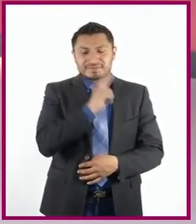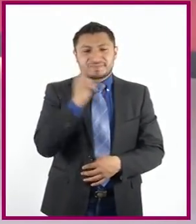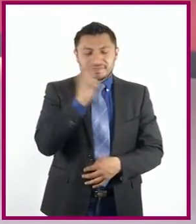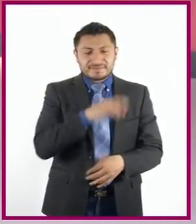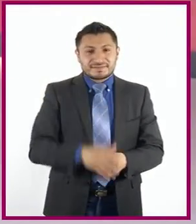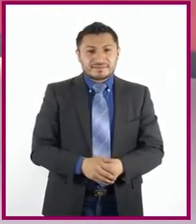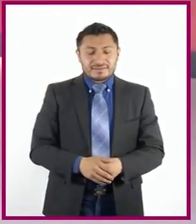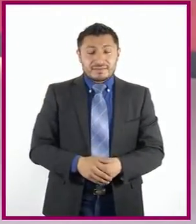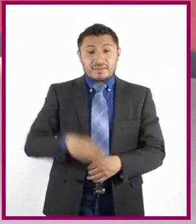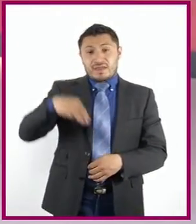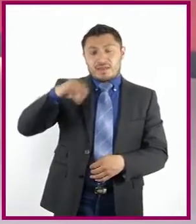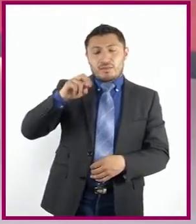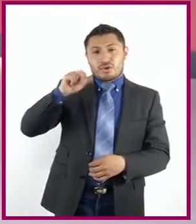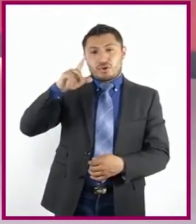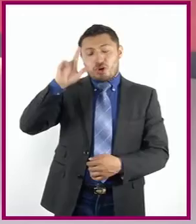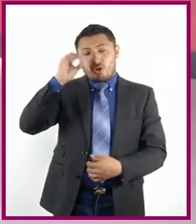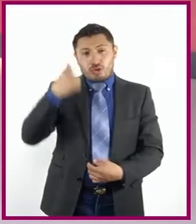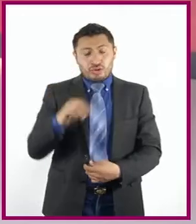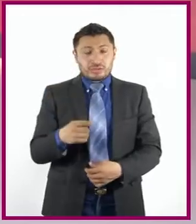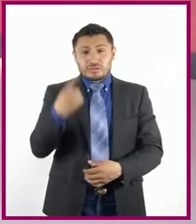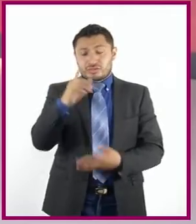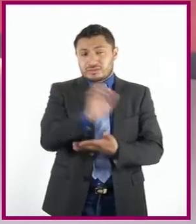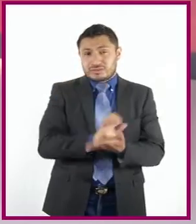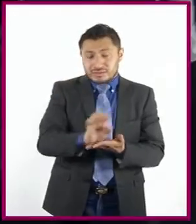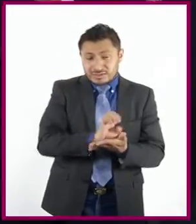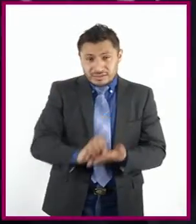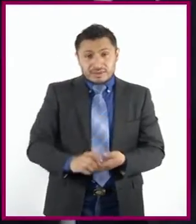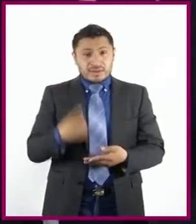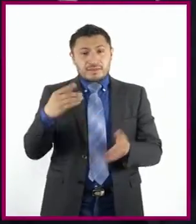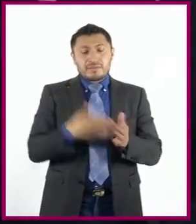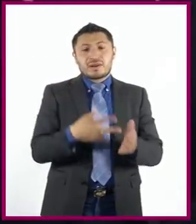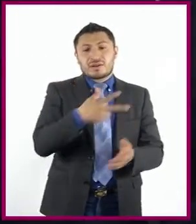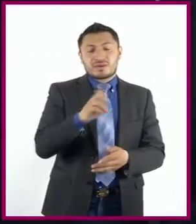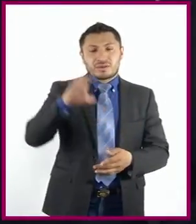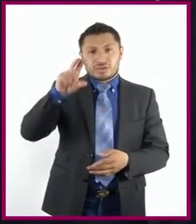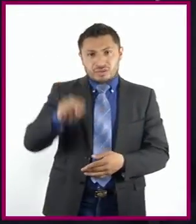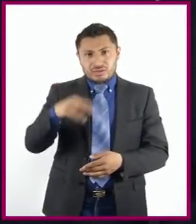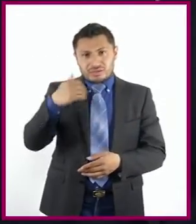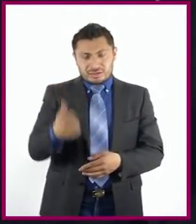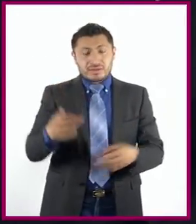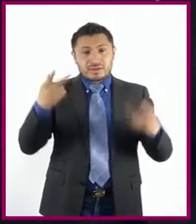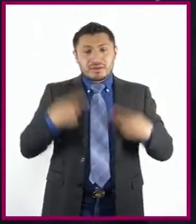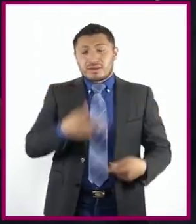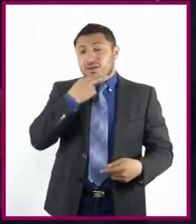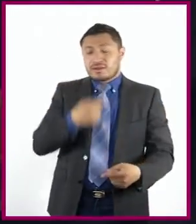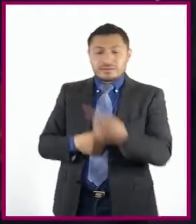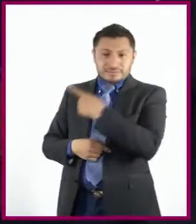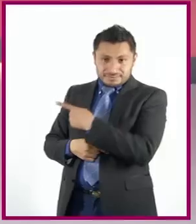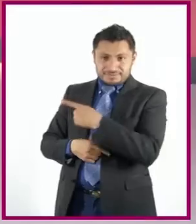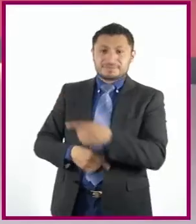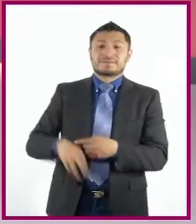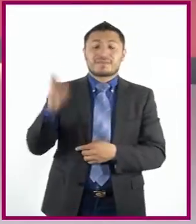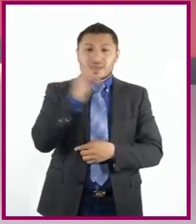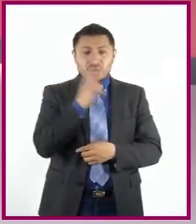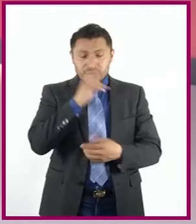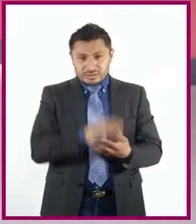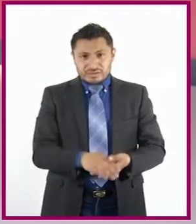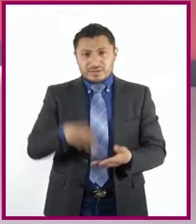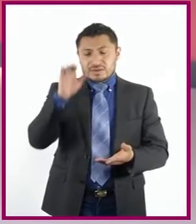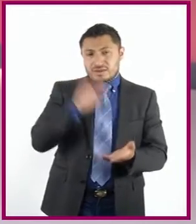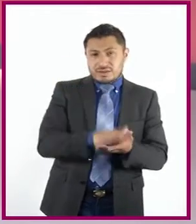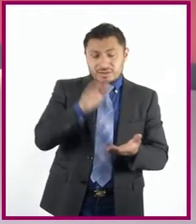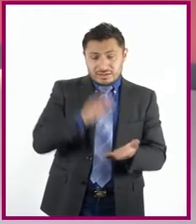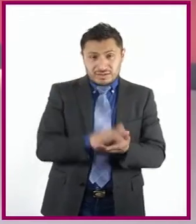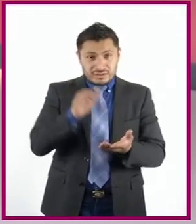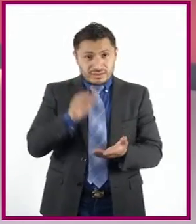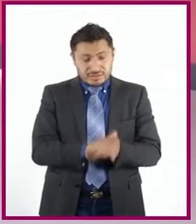Monólogo en un acto, 1886. Personaje, Iván Ivanovich Nyugin. Esposo de la propietaria